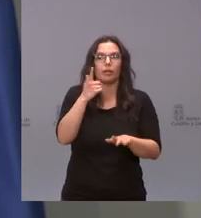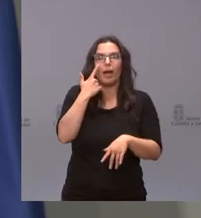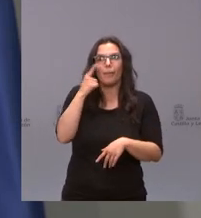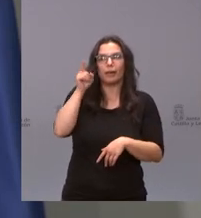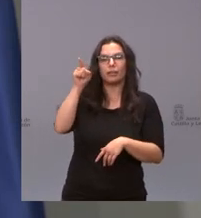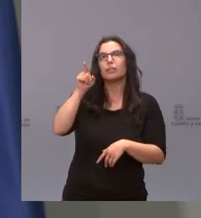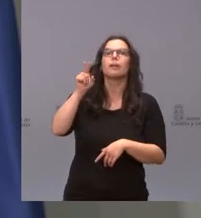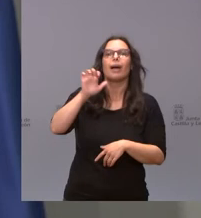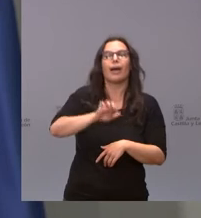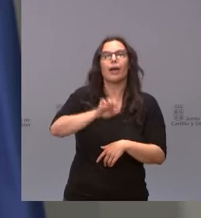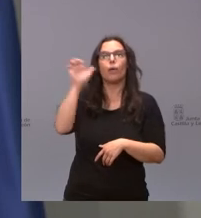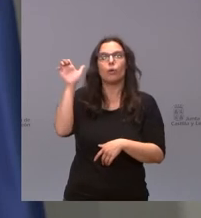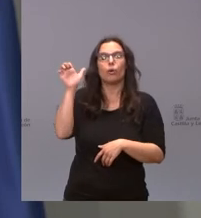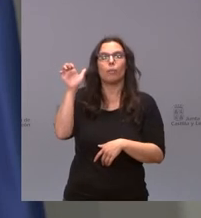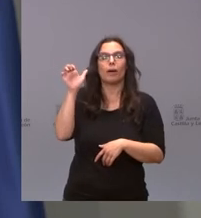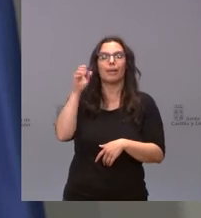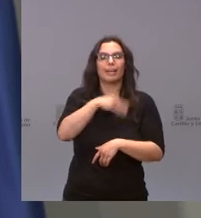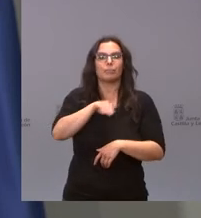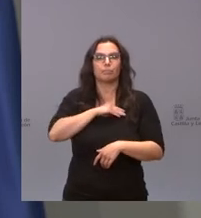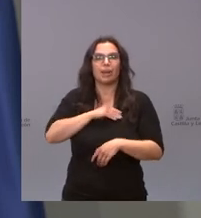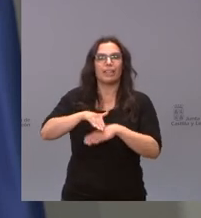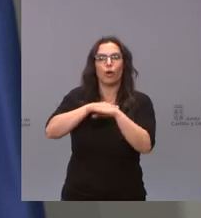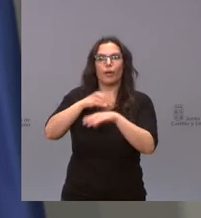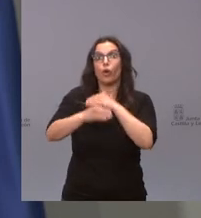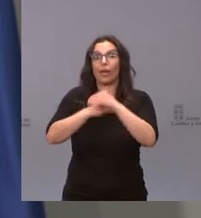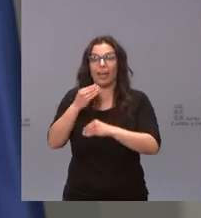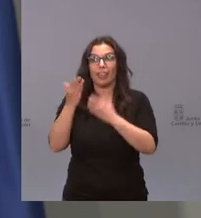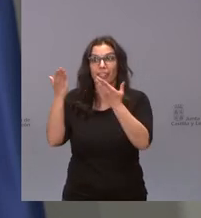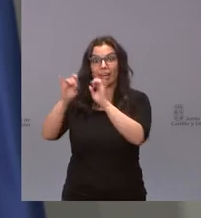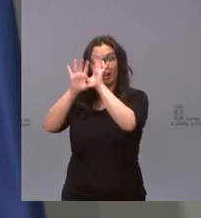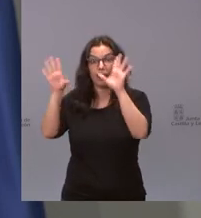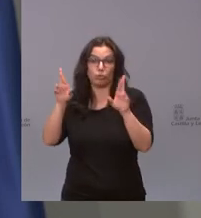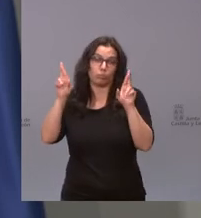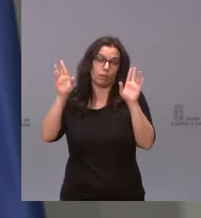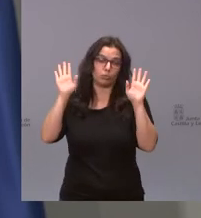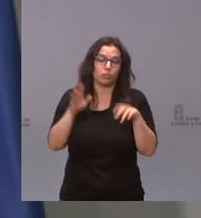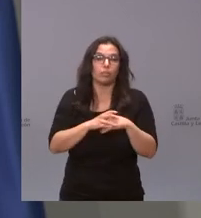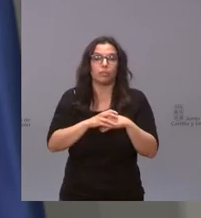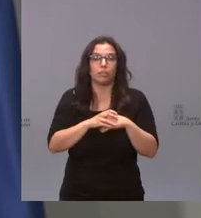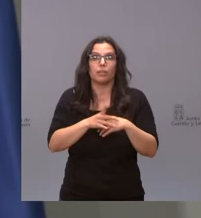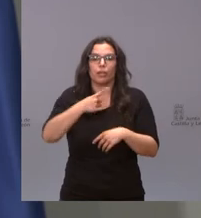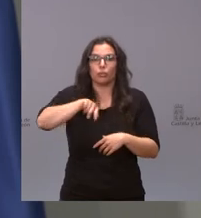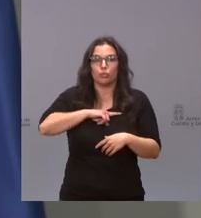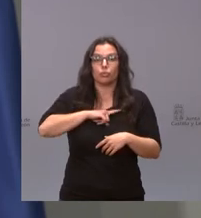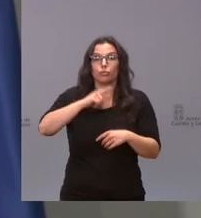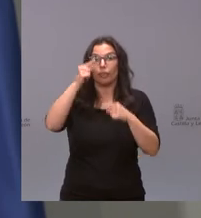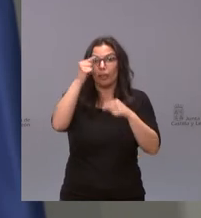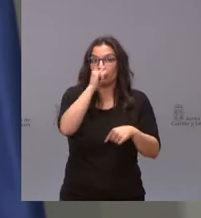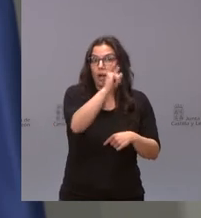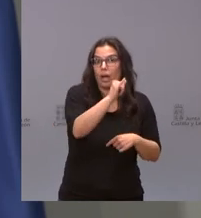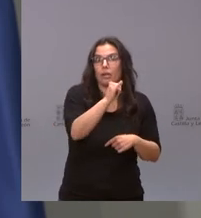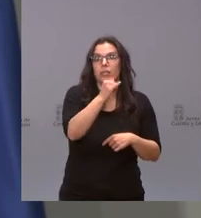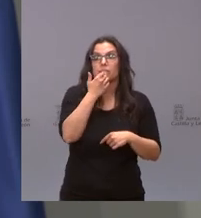exactamente que es lo que piensa hacer el gobierno de la nación esperemos que lo tenga claro y nosotros tenemos los datos y por lo tanto